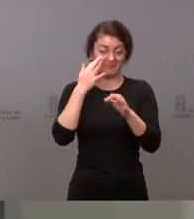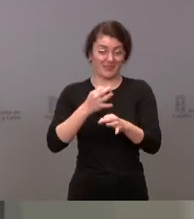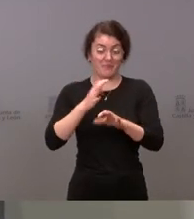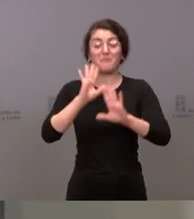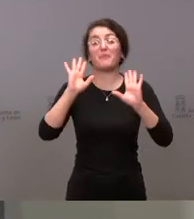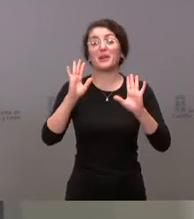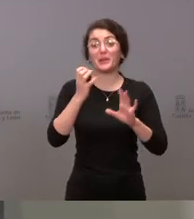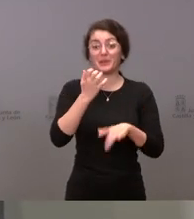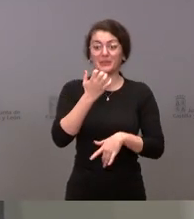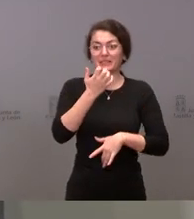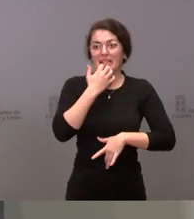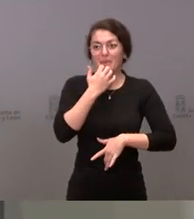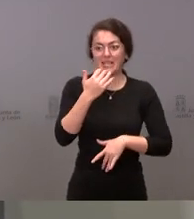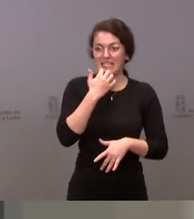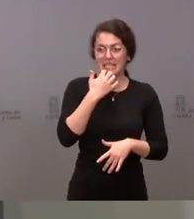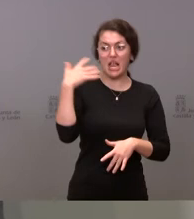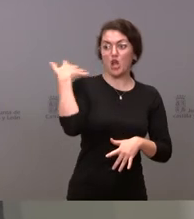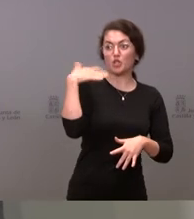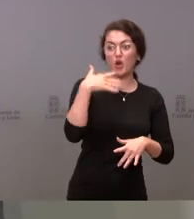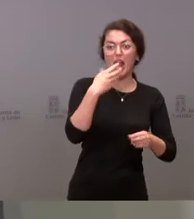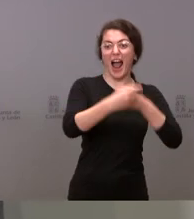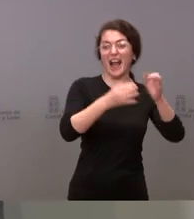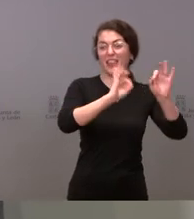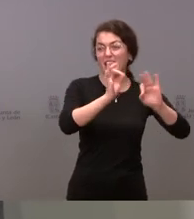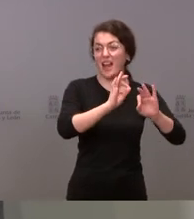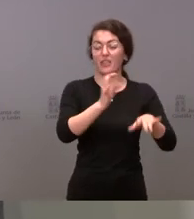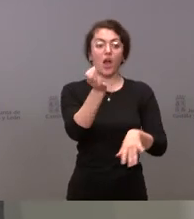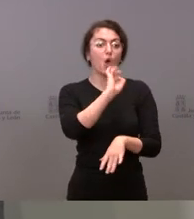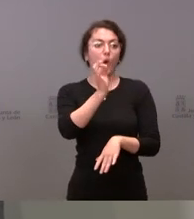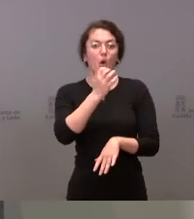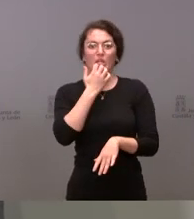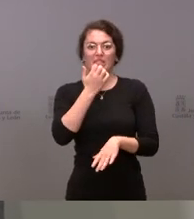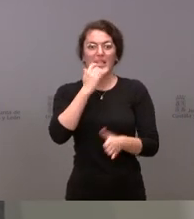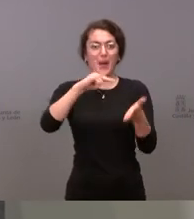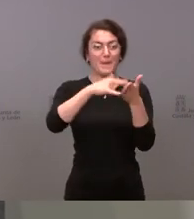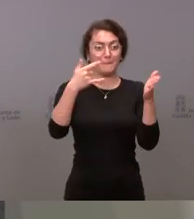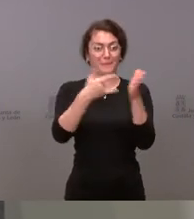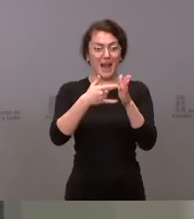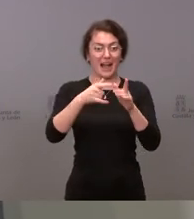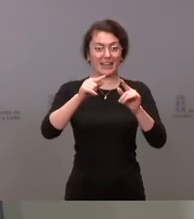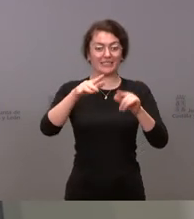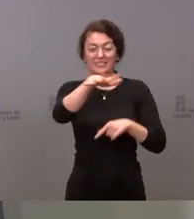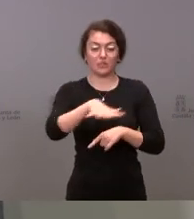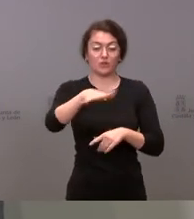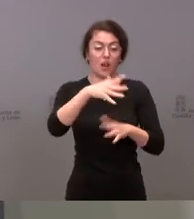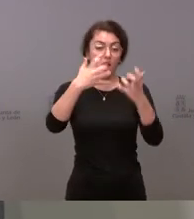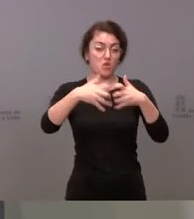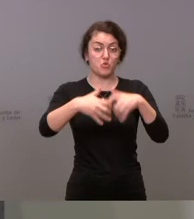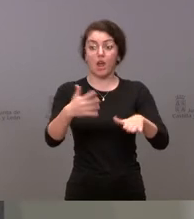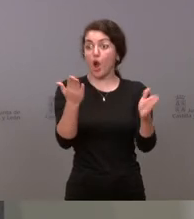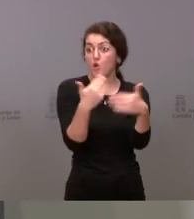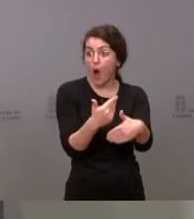si no existieran los planes territoriales de industria, si nosotros no hiciéramos acciones